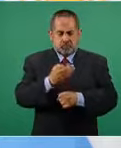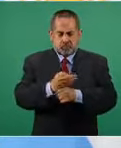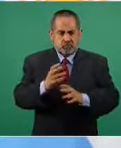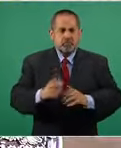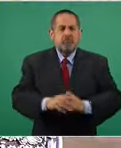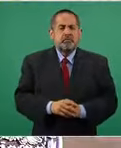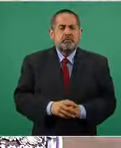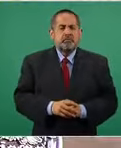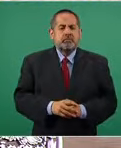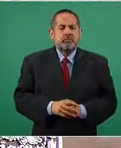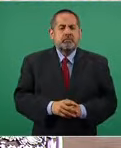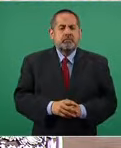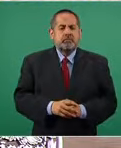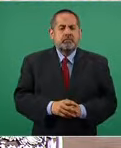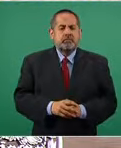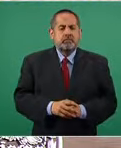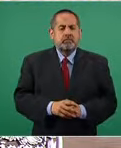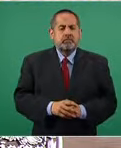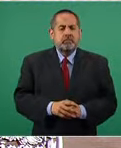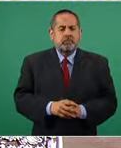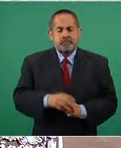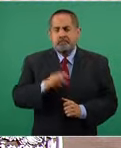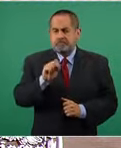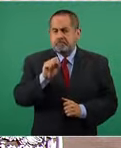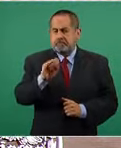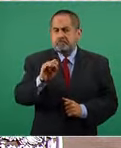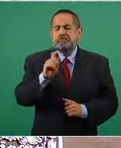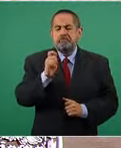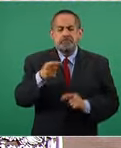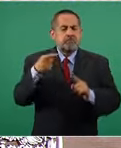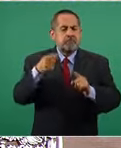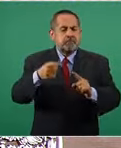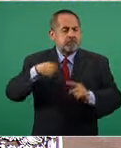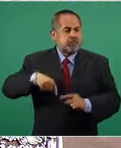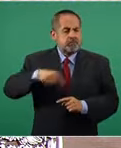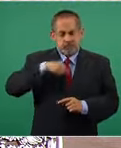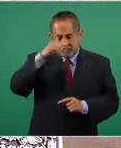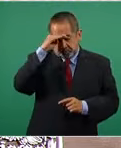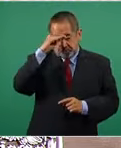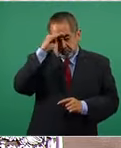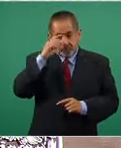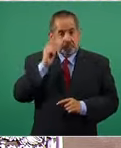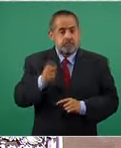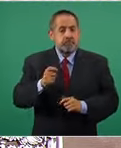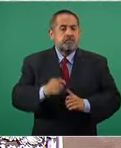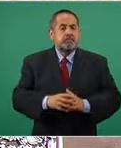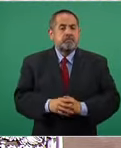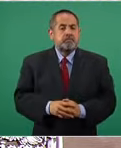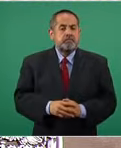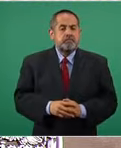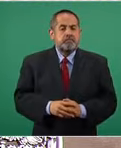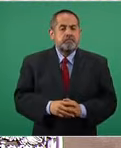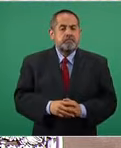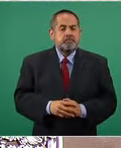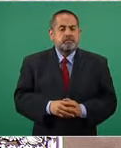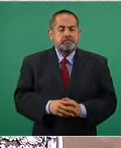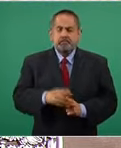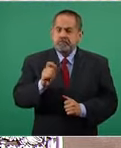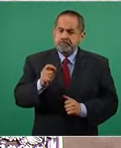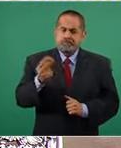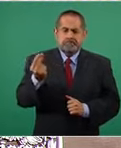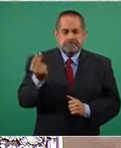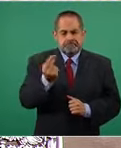si consideramos que es necesario